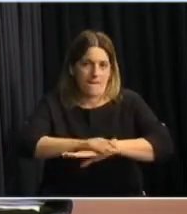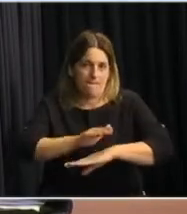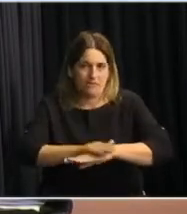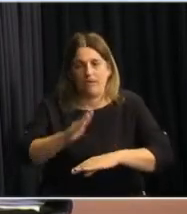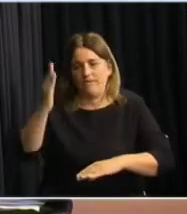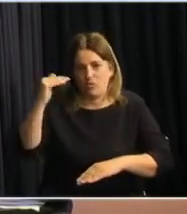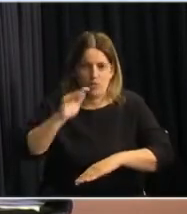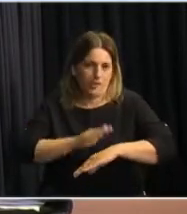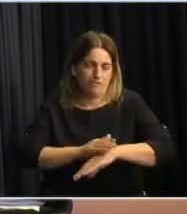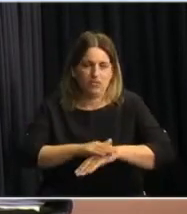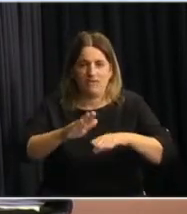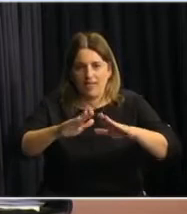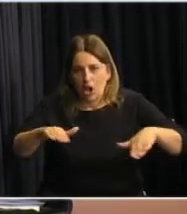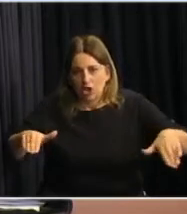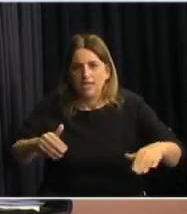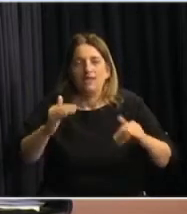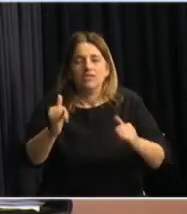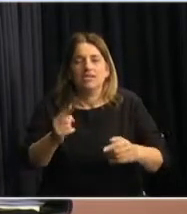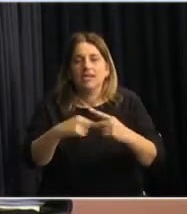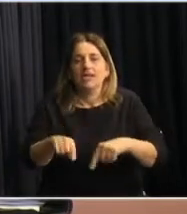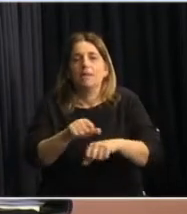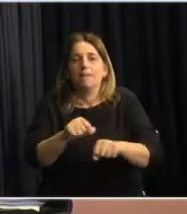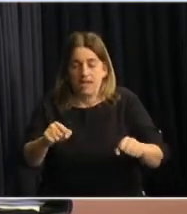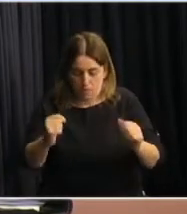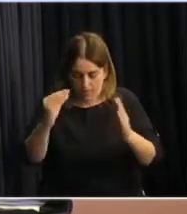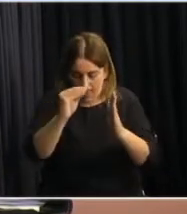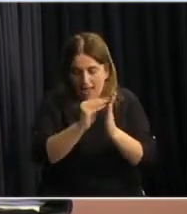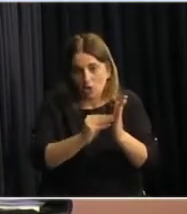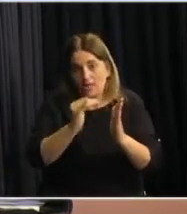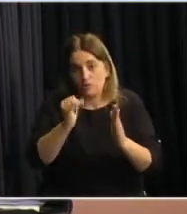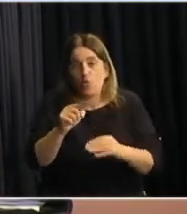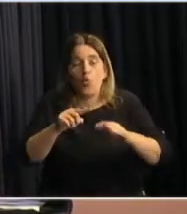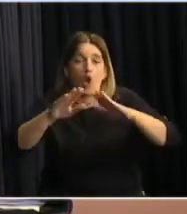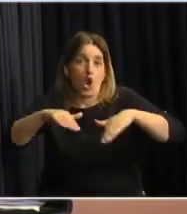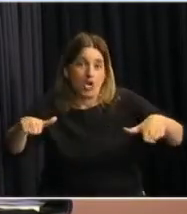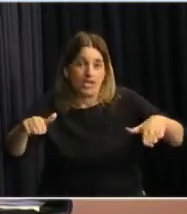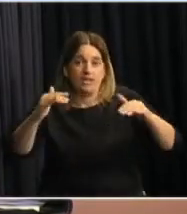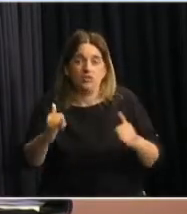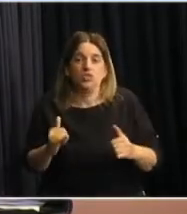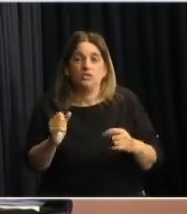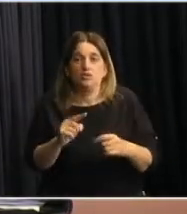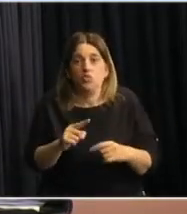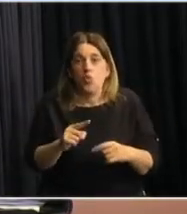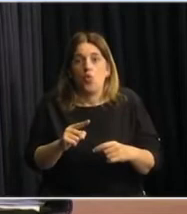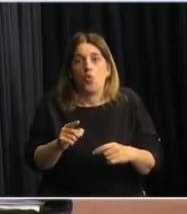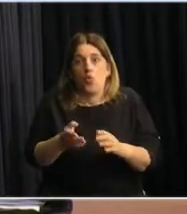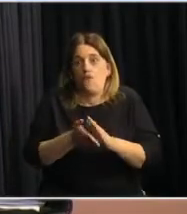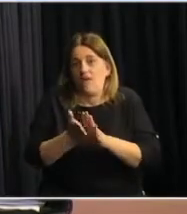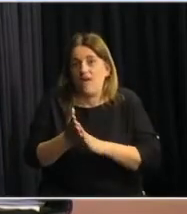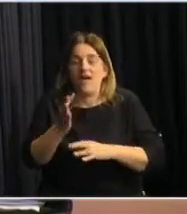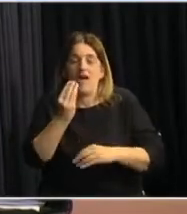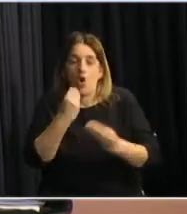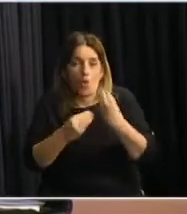adultos referentes para que inscriban a los niños usuarios de los comedores